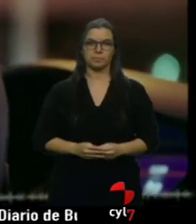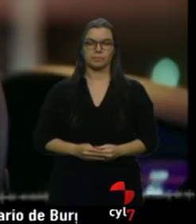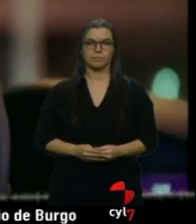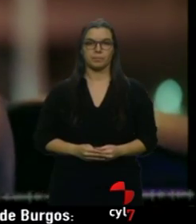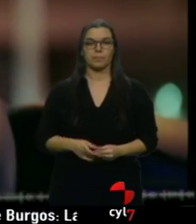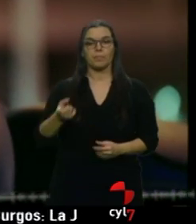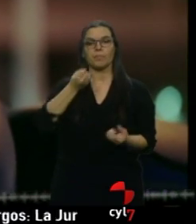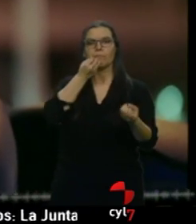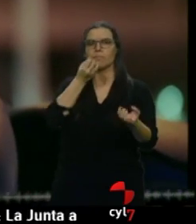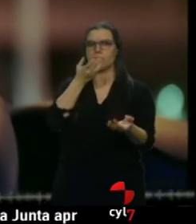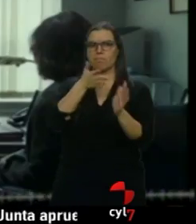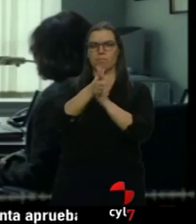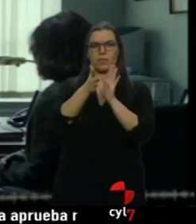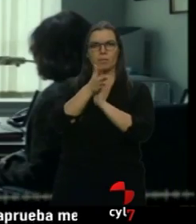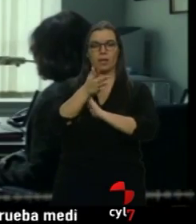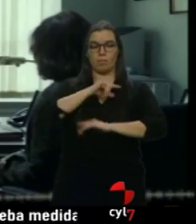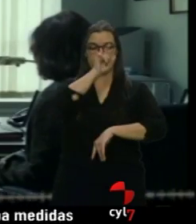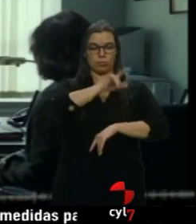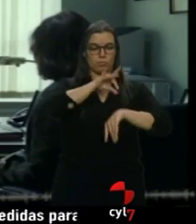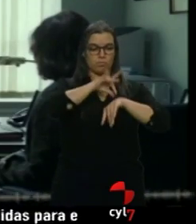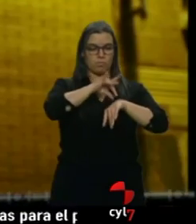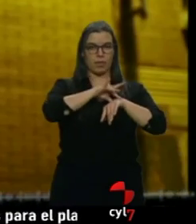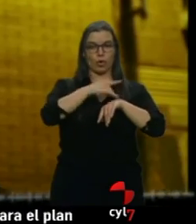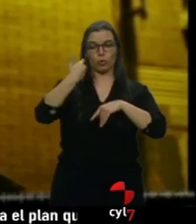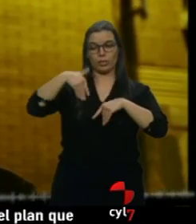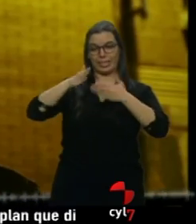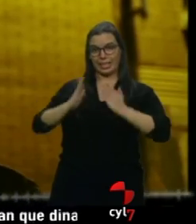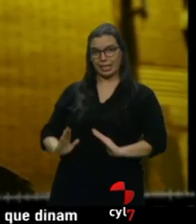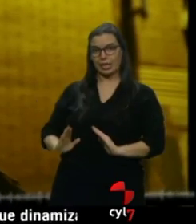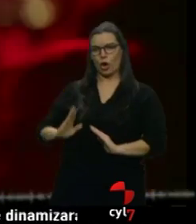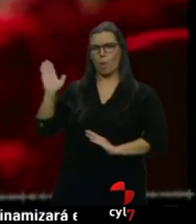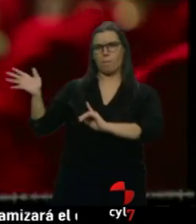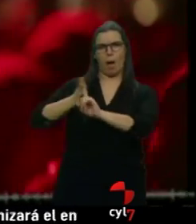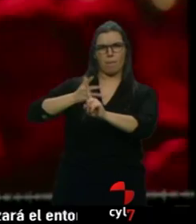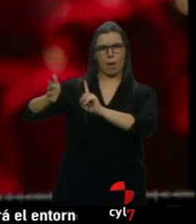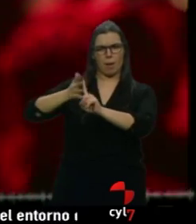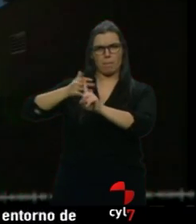dinero cuenta el infierno personal de un médico cuyo hijo queda en estado vegetativo tras una paliza